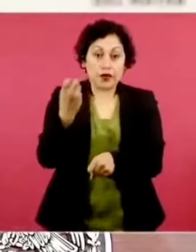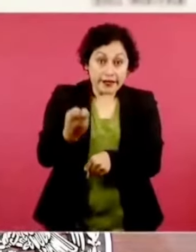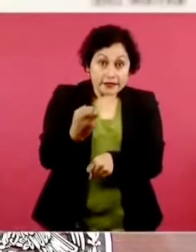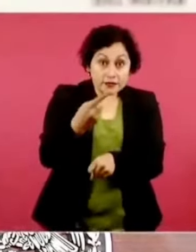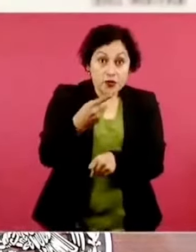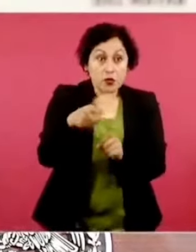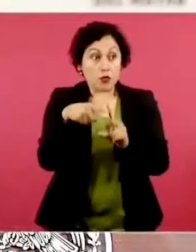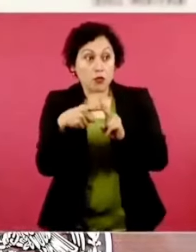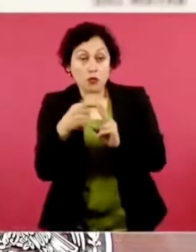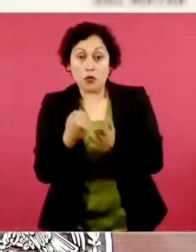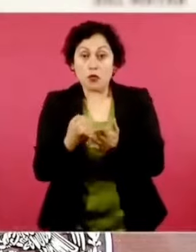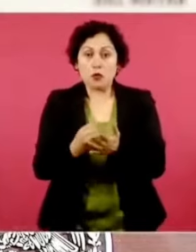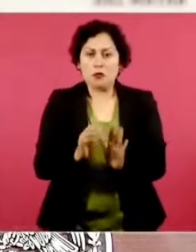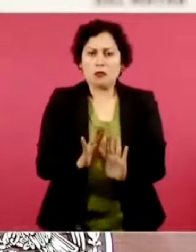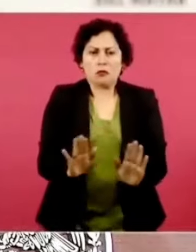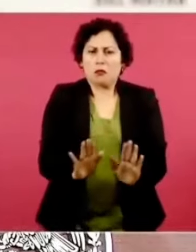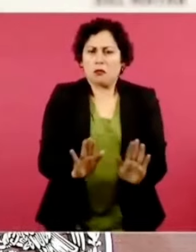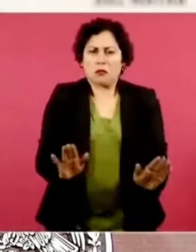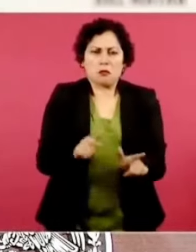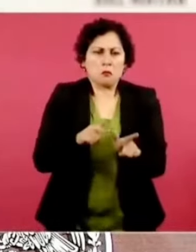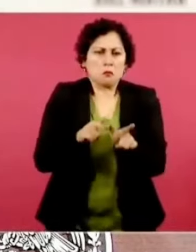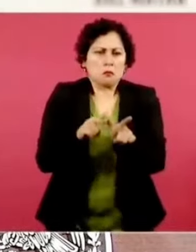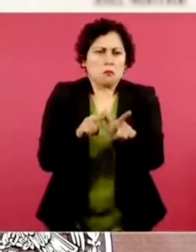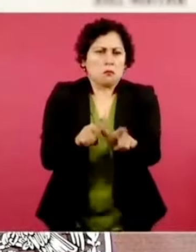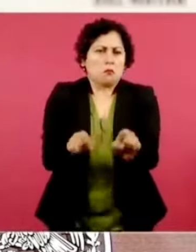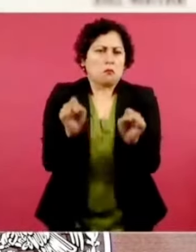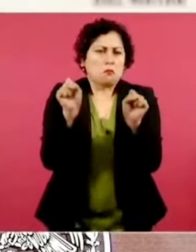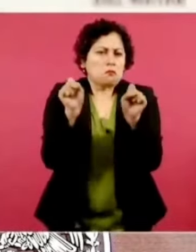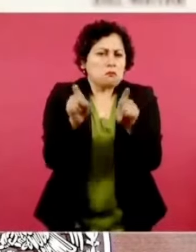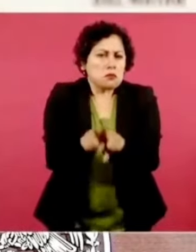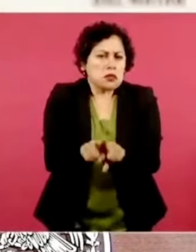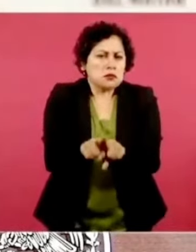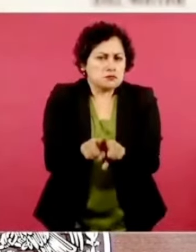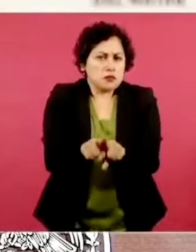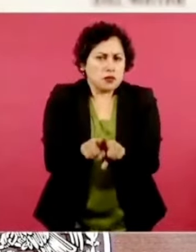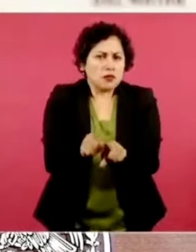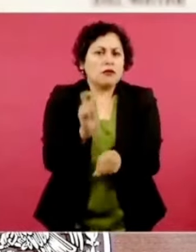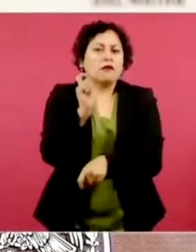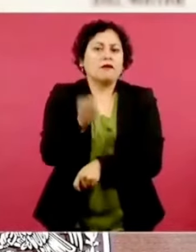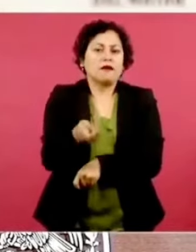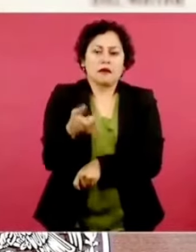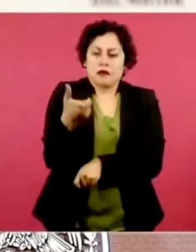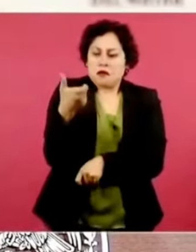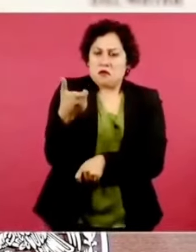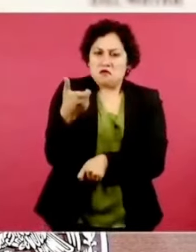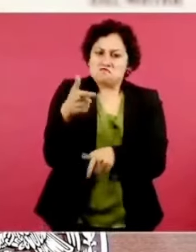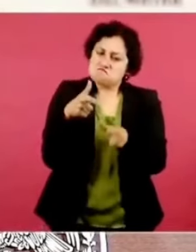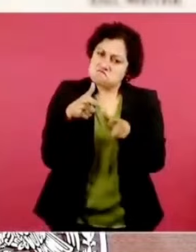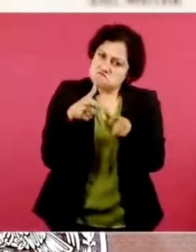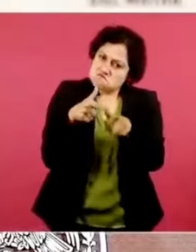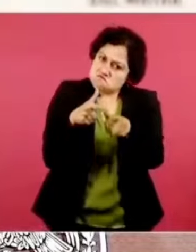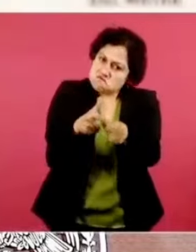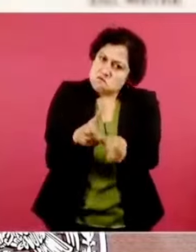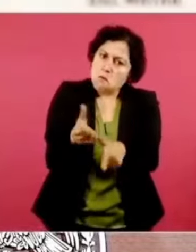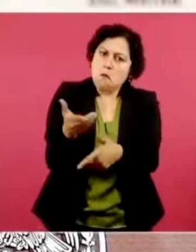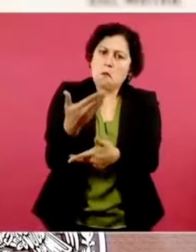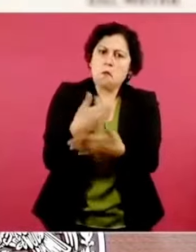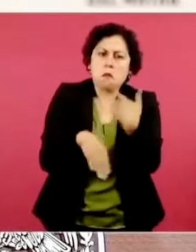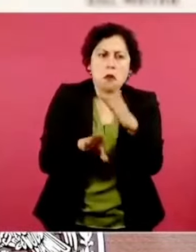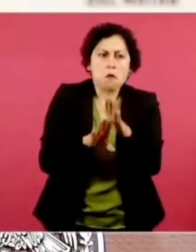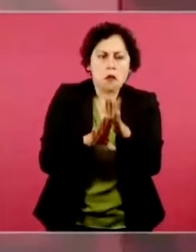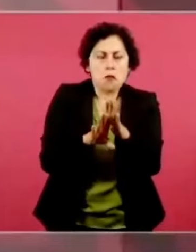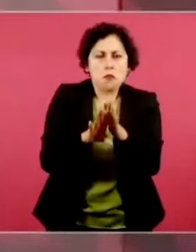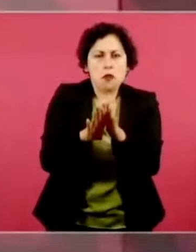Y el peso va a seguir fuerte y va a seguir habiendo crecimiento económico